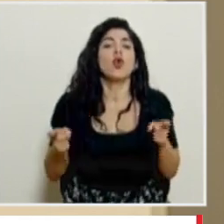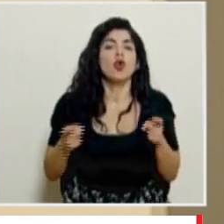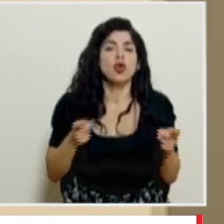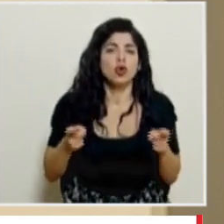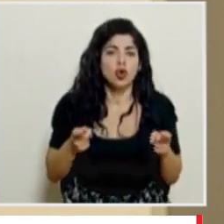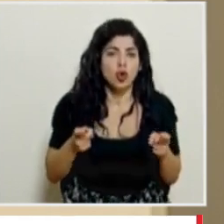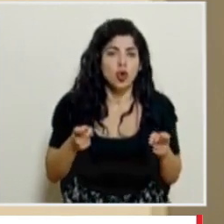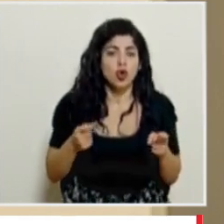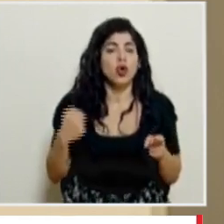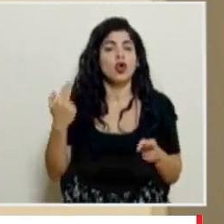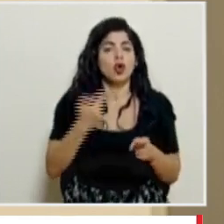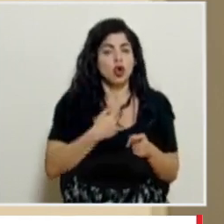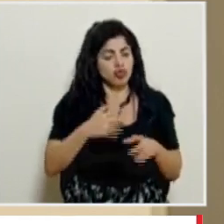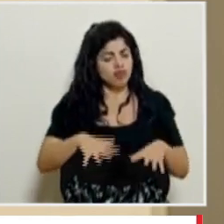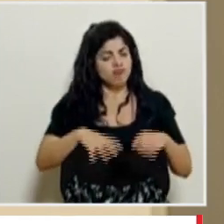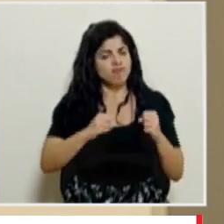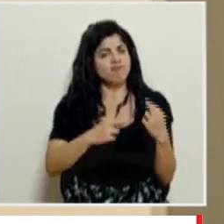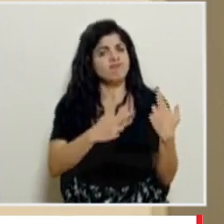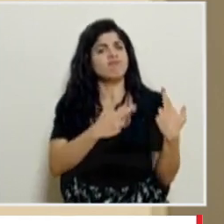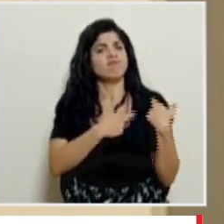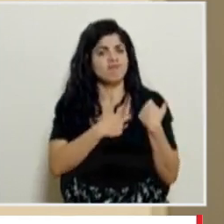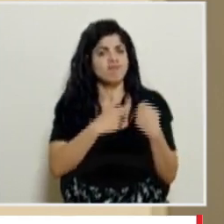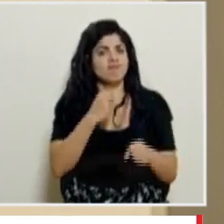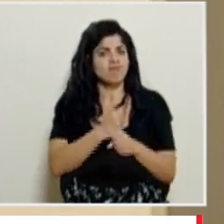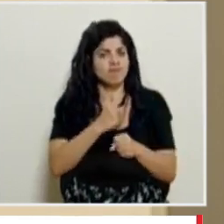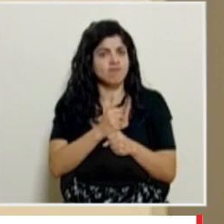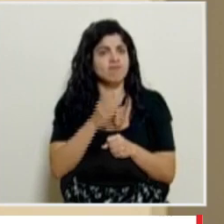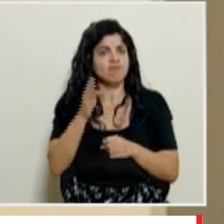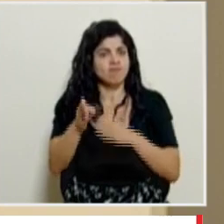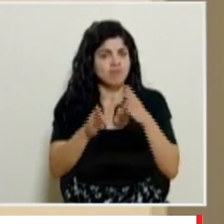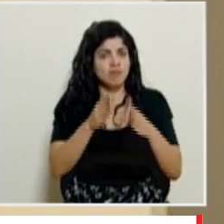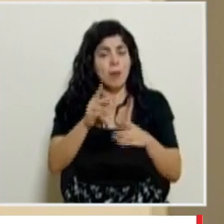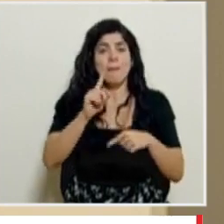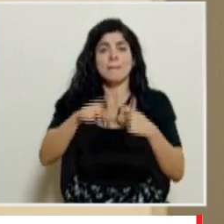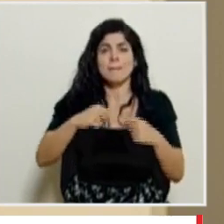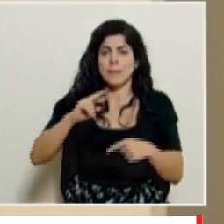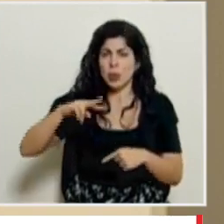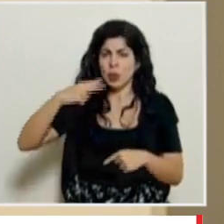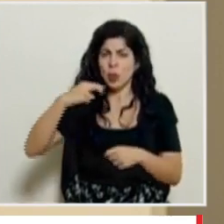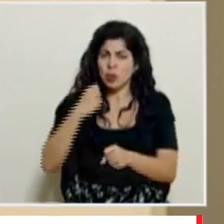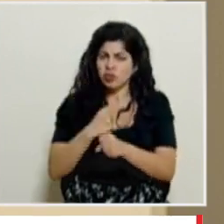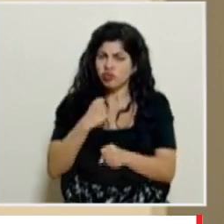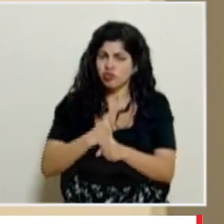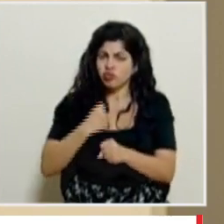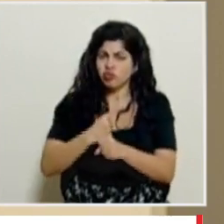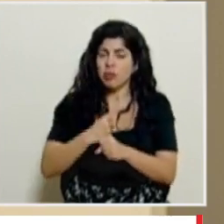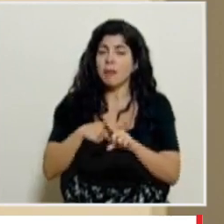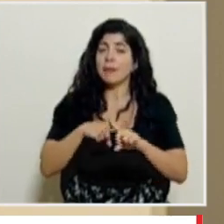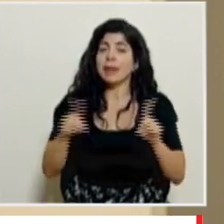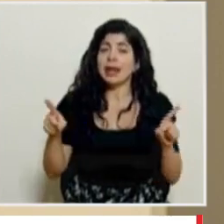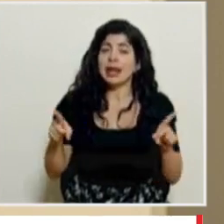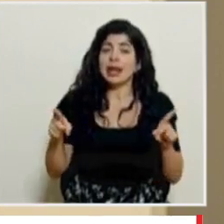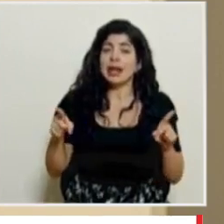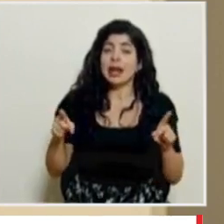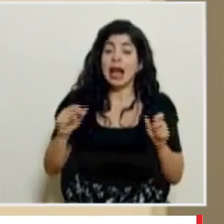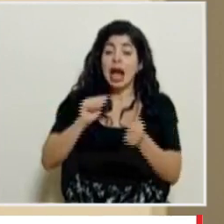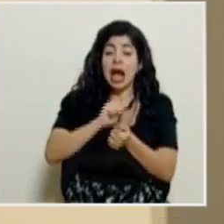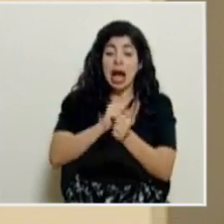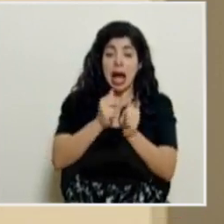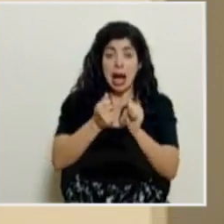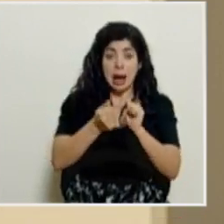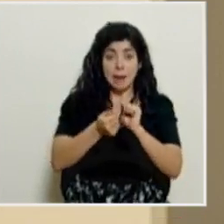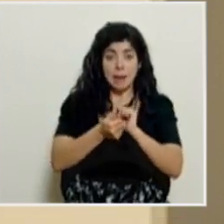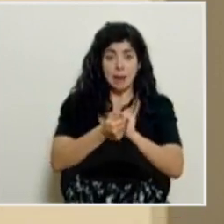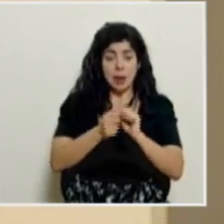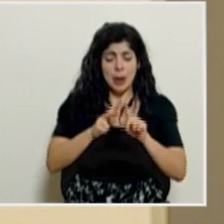y vamos a asumir con responsabilidad esa tarea vamos a fortalecer esas acciones pero el cambio realmente se